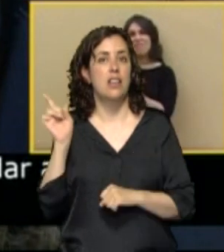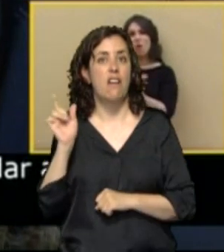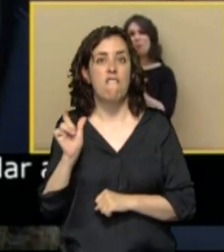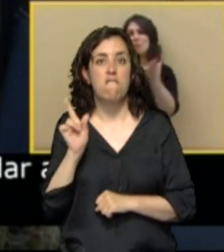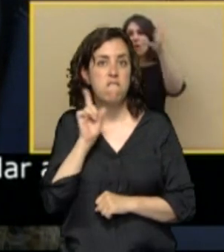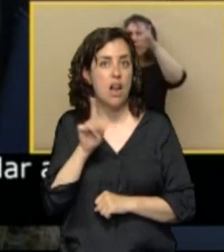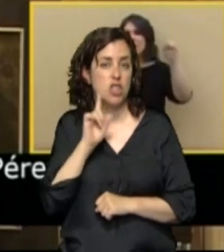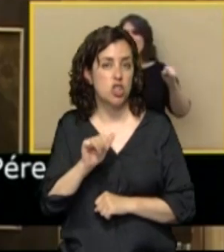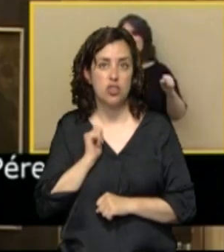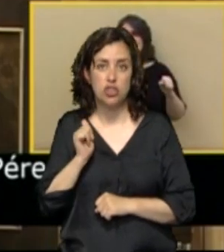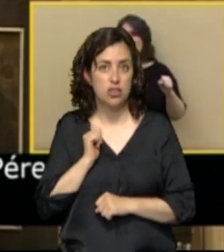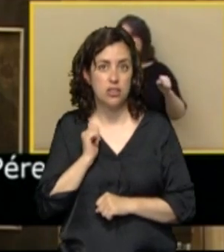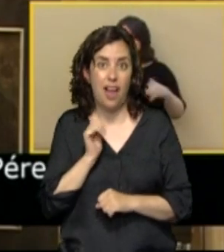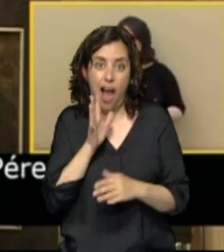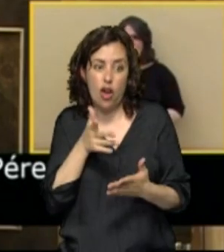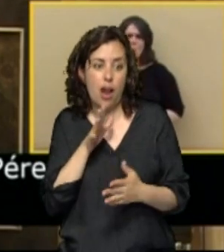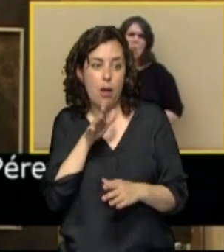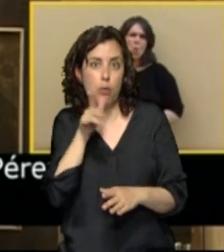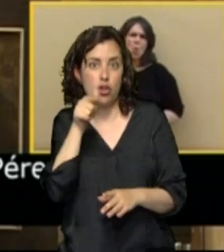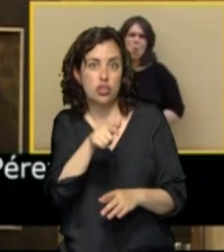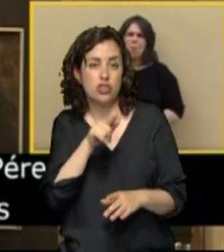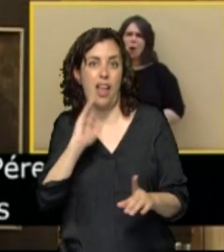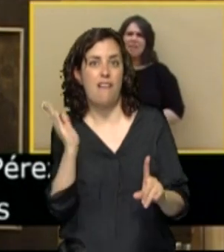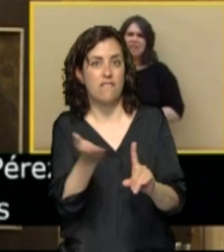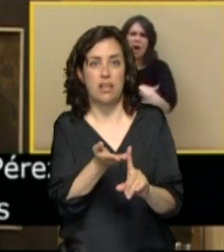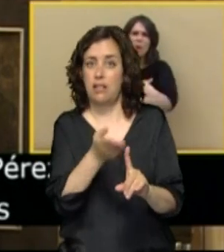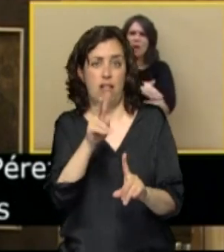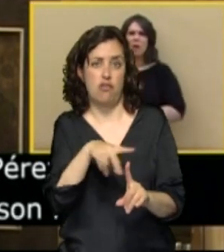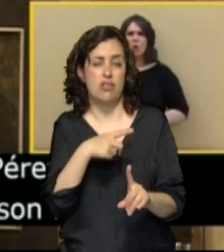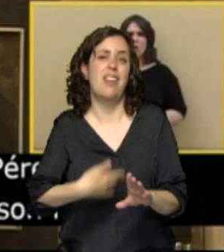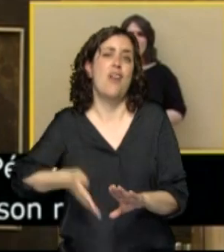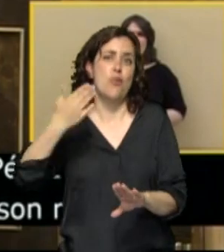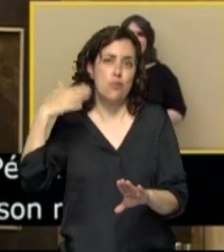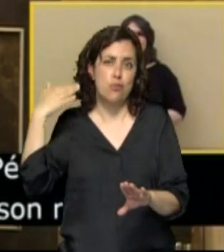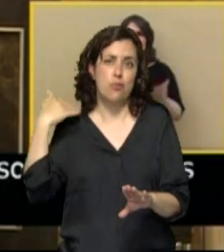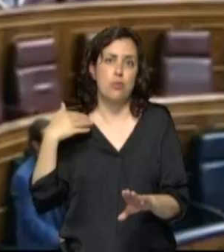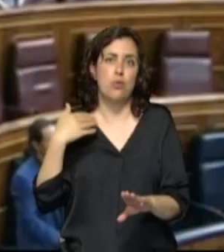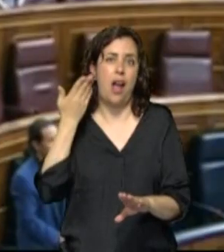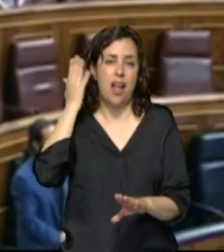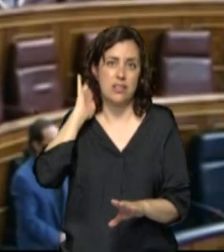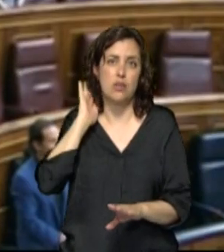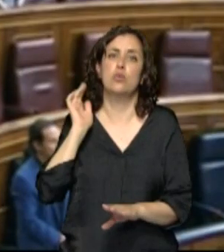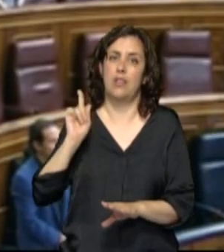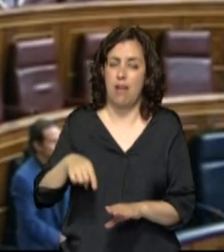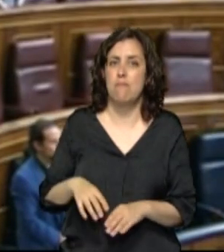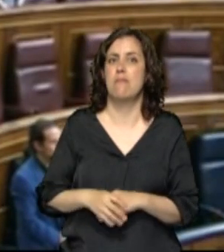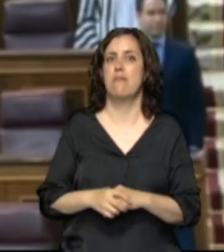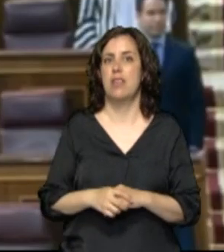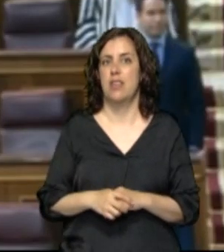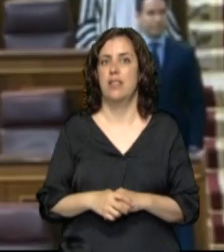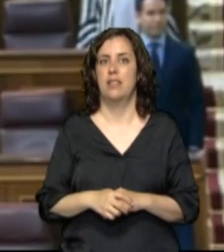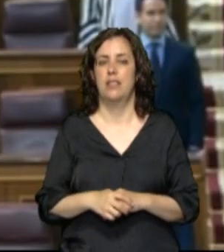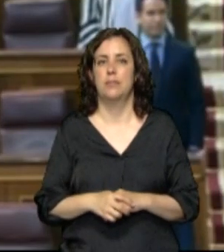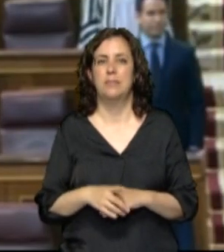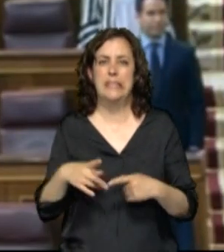ahora, porque les afecten a ustedes, que lo que lo eran con el Sarsu. Un tenso y crispado